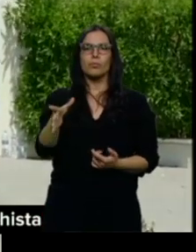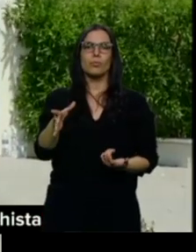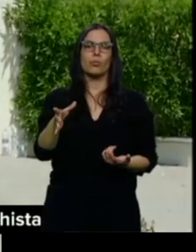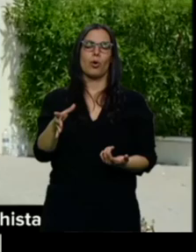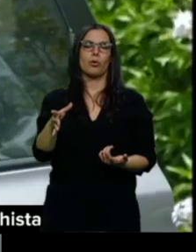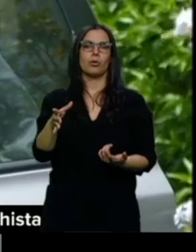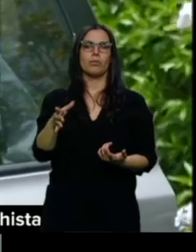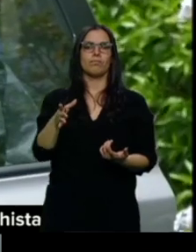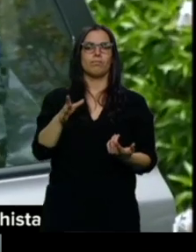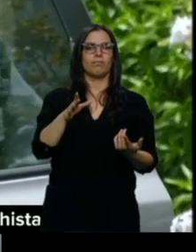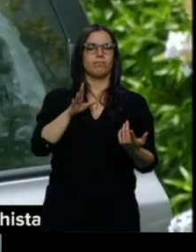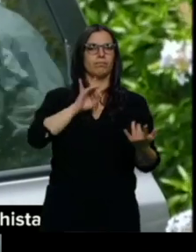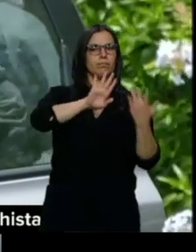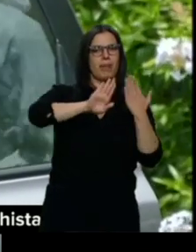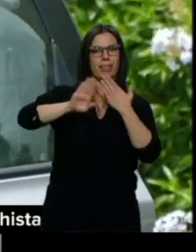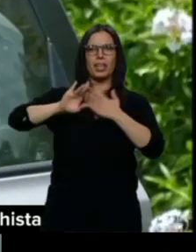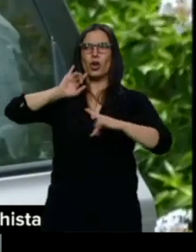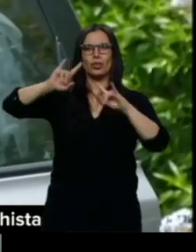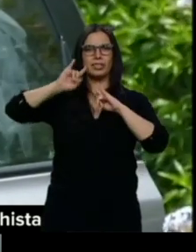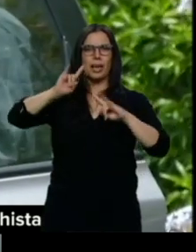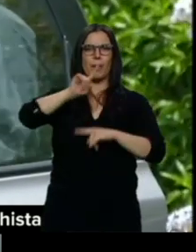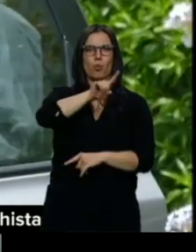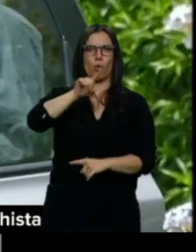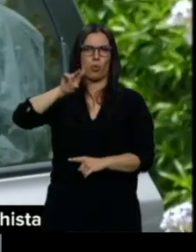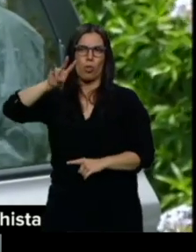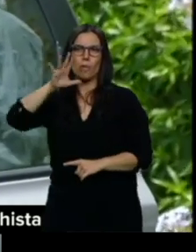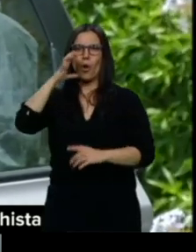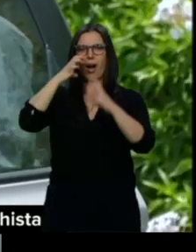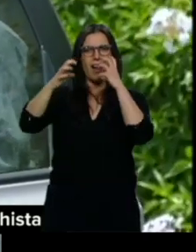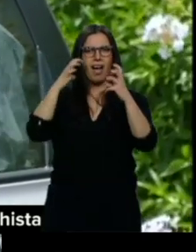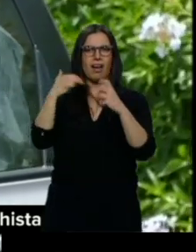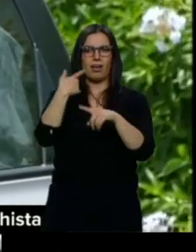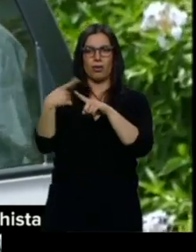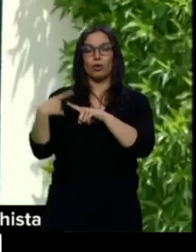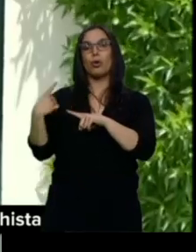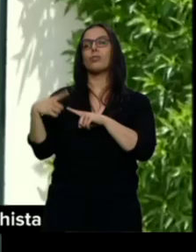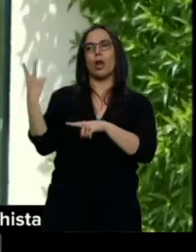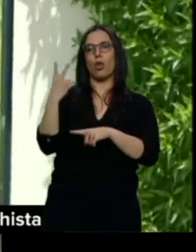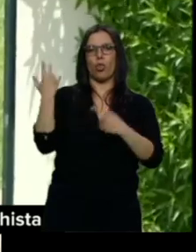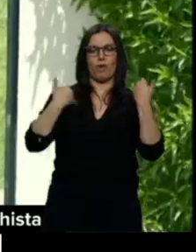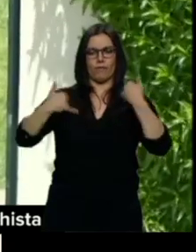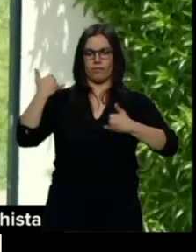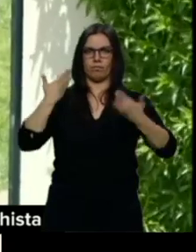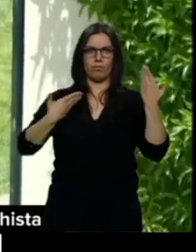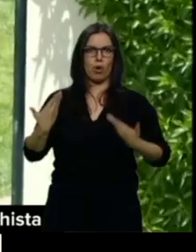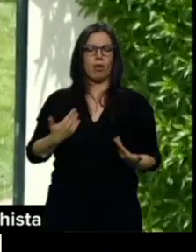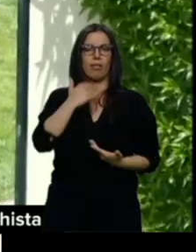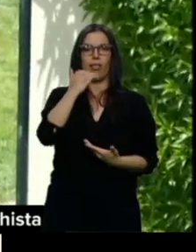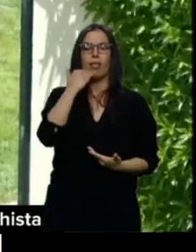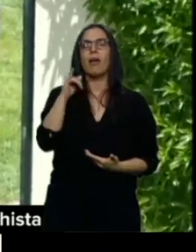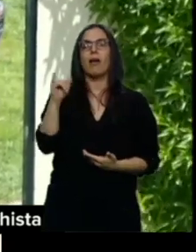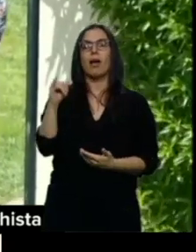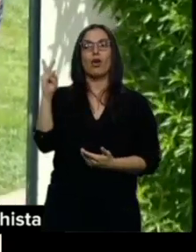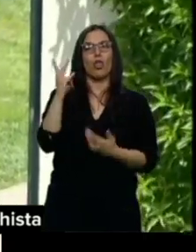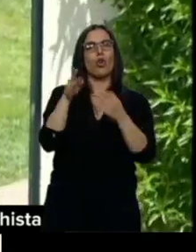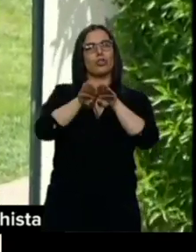alertado al 112 de gritos en la casa. Ambos cuerpos mostraban signos de violencia. La pareja estaba separada y tenían un hijo en